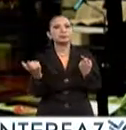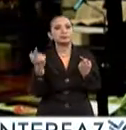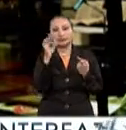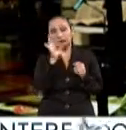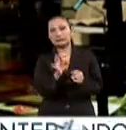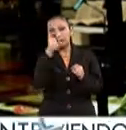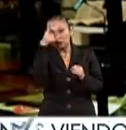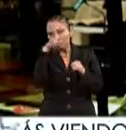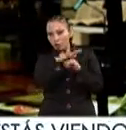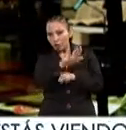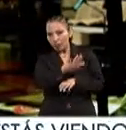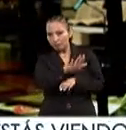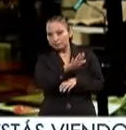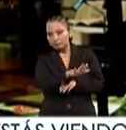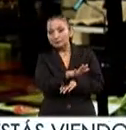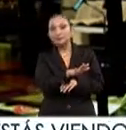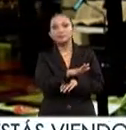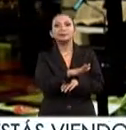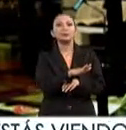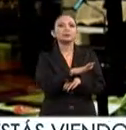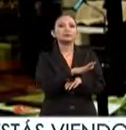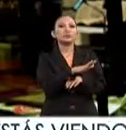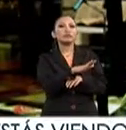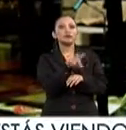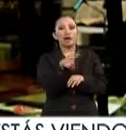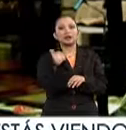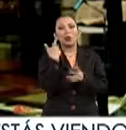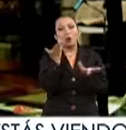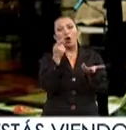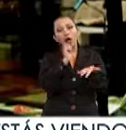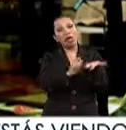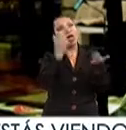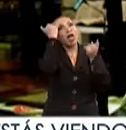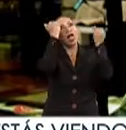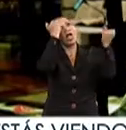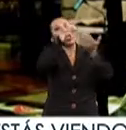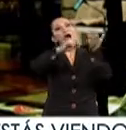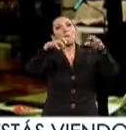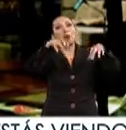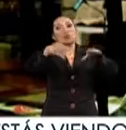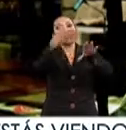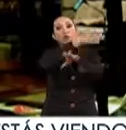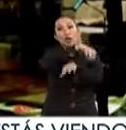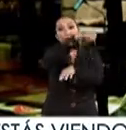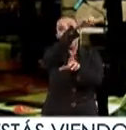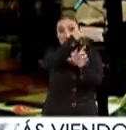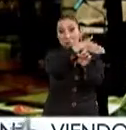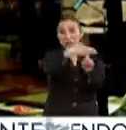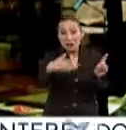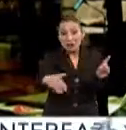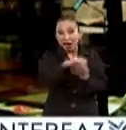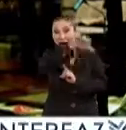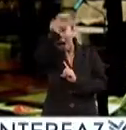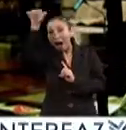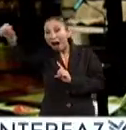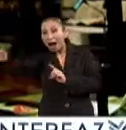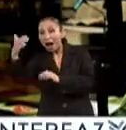menamente europea de escribir sobre monstruos desde la época medieval hasta finales del